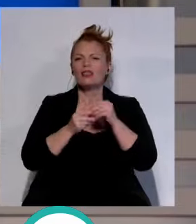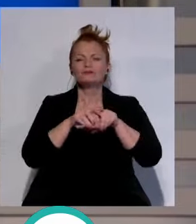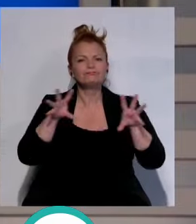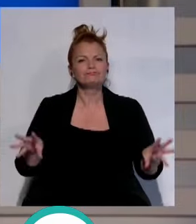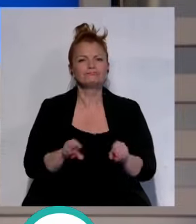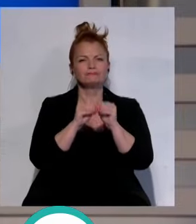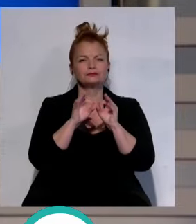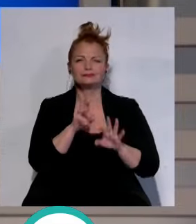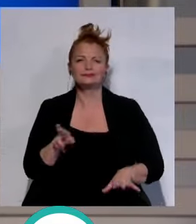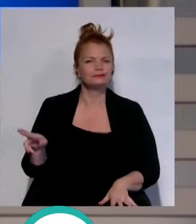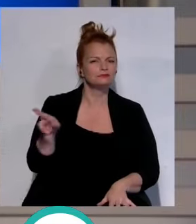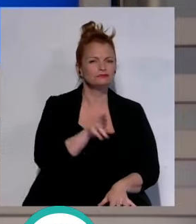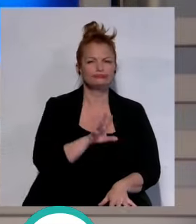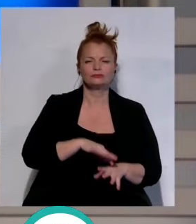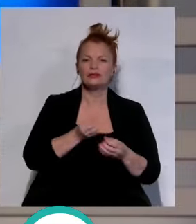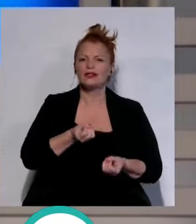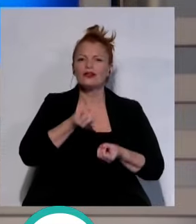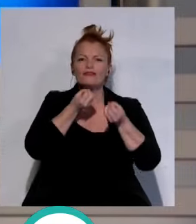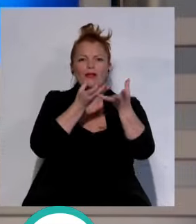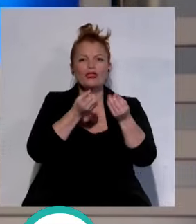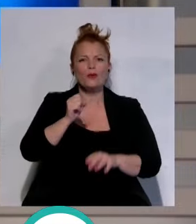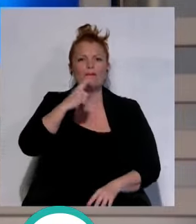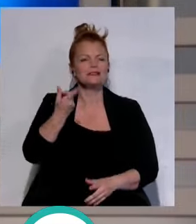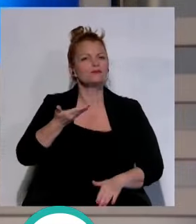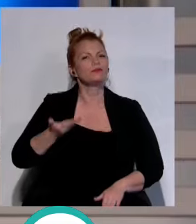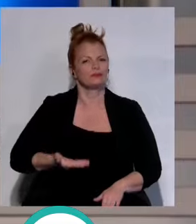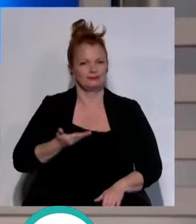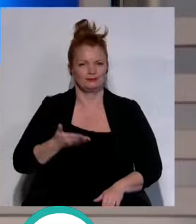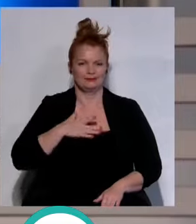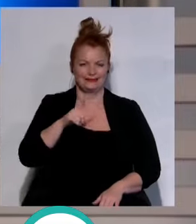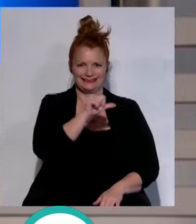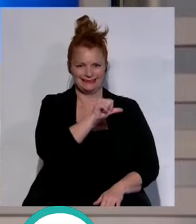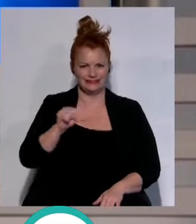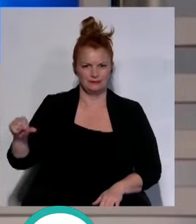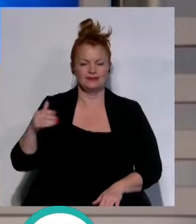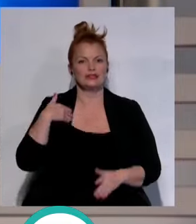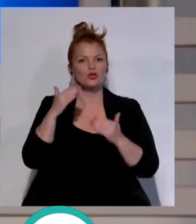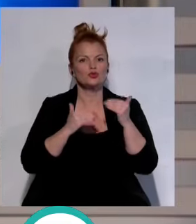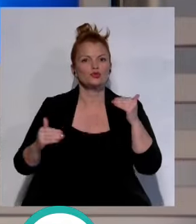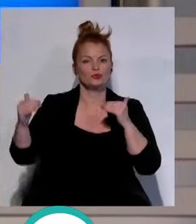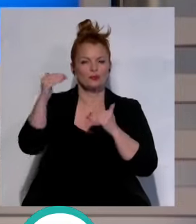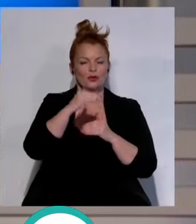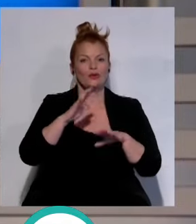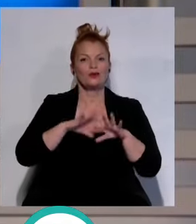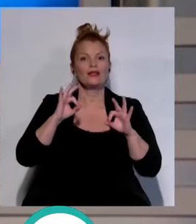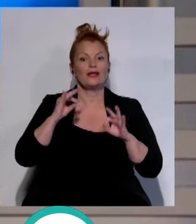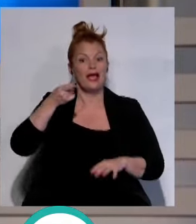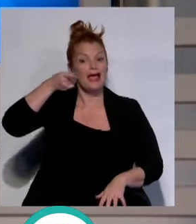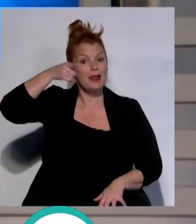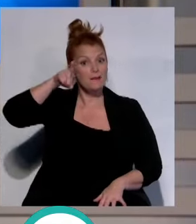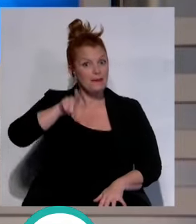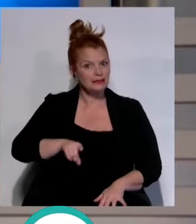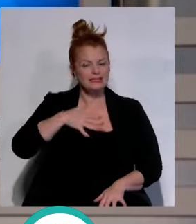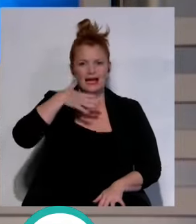y repaso por las informaciones más destacadas a lo largo de esta semana. Ha superado ya el Ecuador del mes de